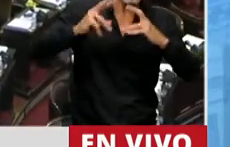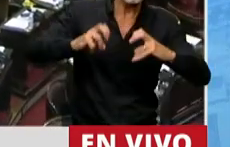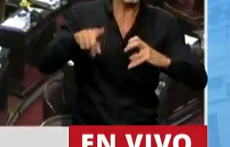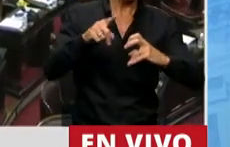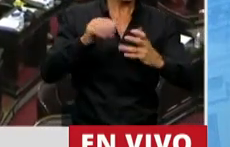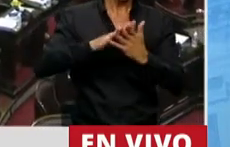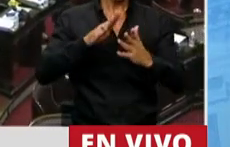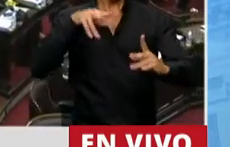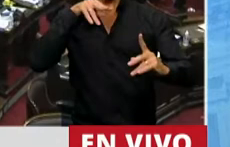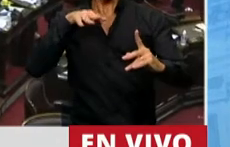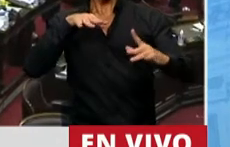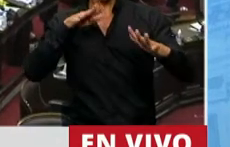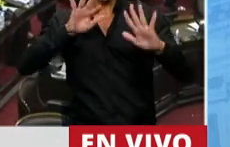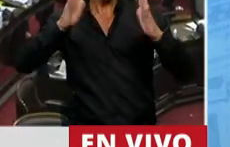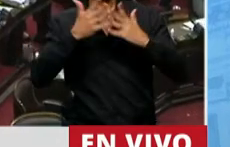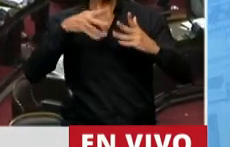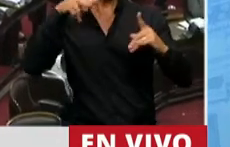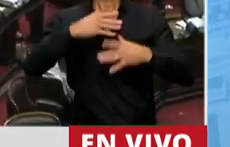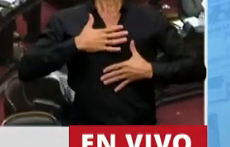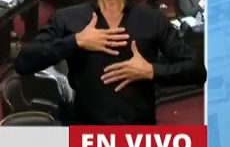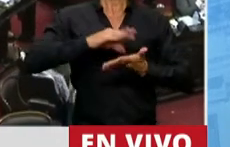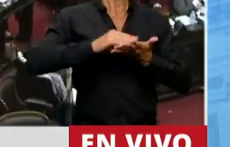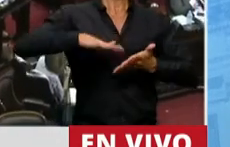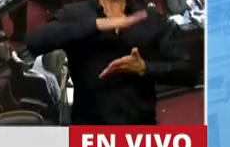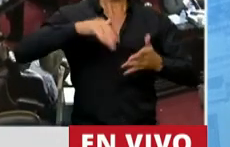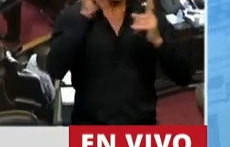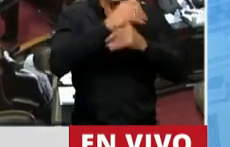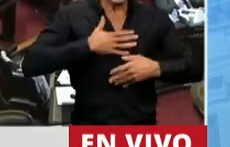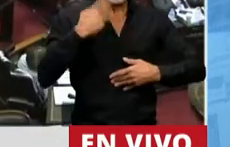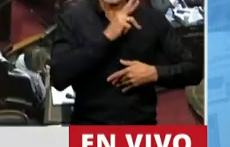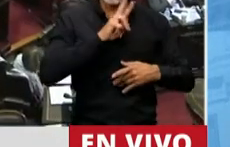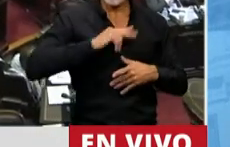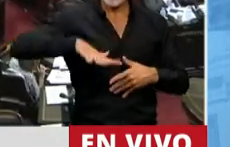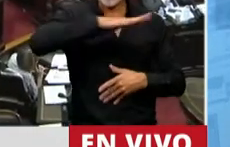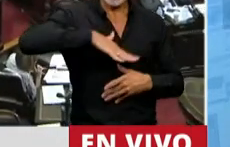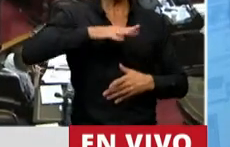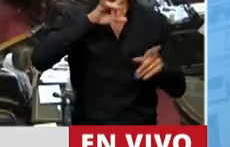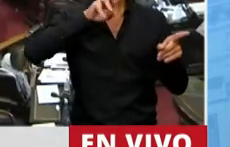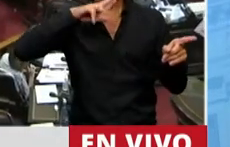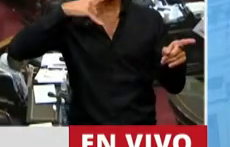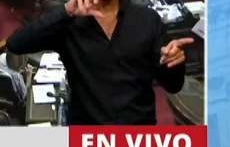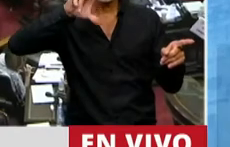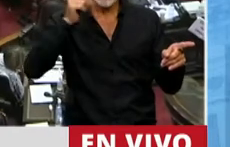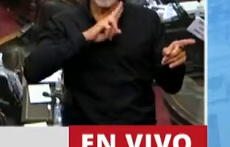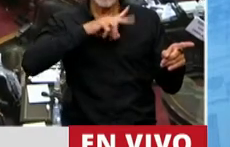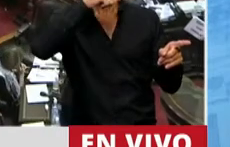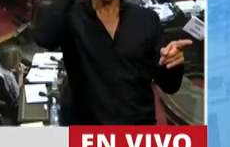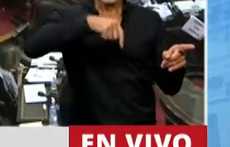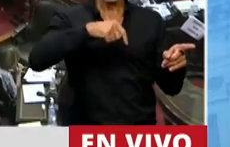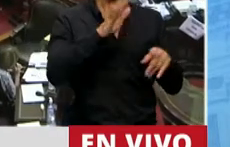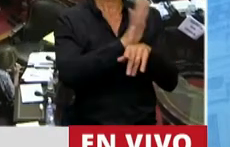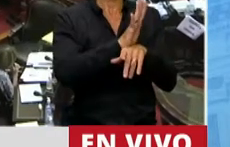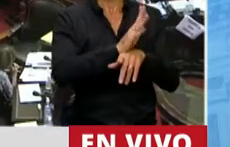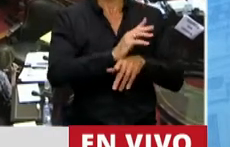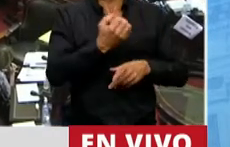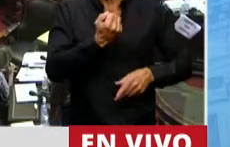enfoque situado en nuestro territorio y en nuestros problemas. Y Úrsula hoy es una espina